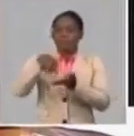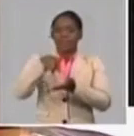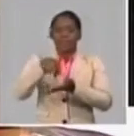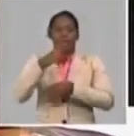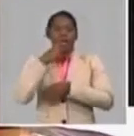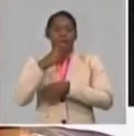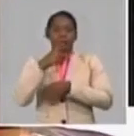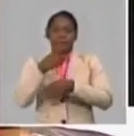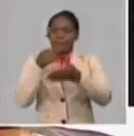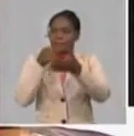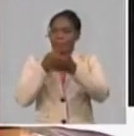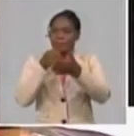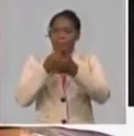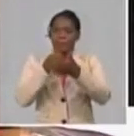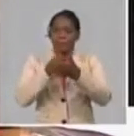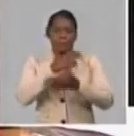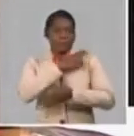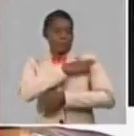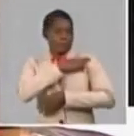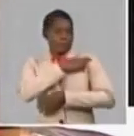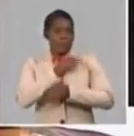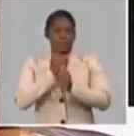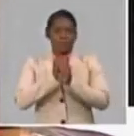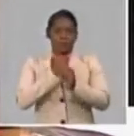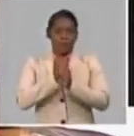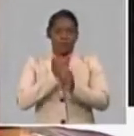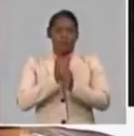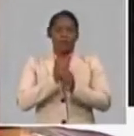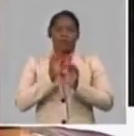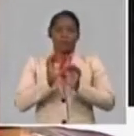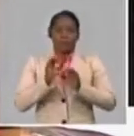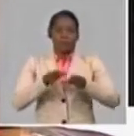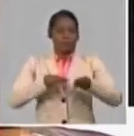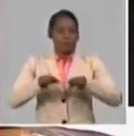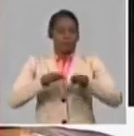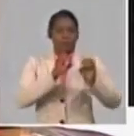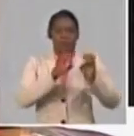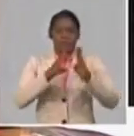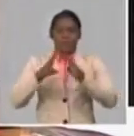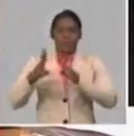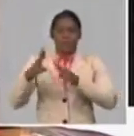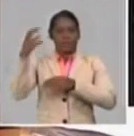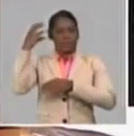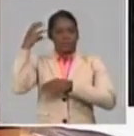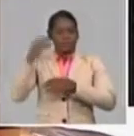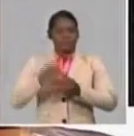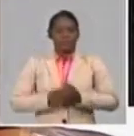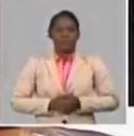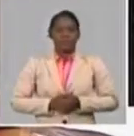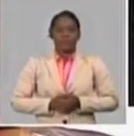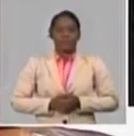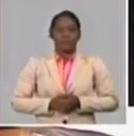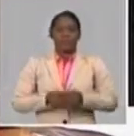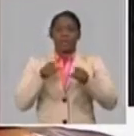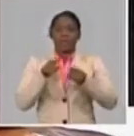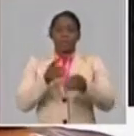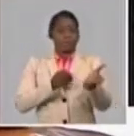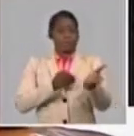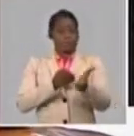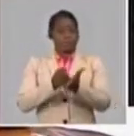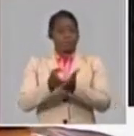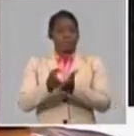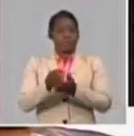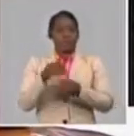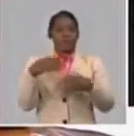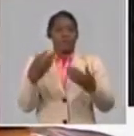actividades de apoyo por cuadros y trabajadores del movimiento sindical. Se ha brindado un seguimiento permanente a los estados de